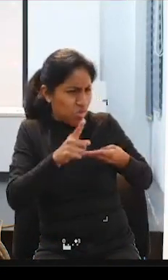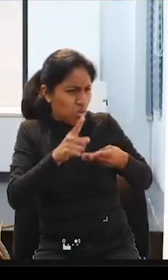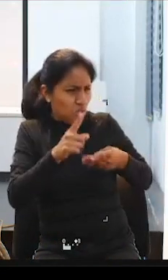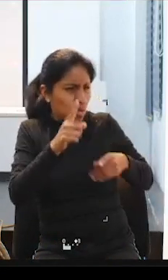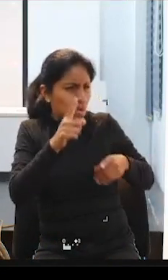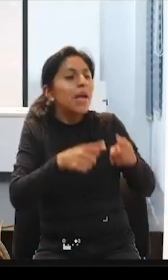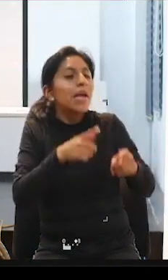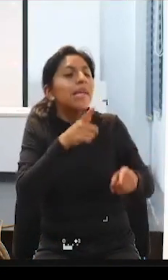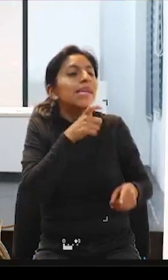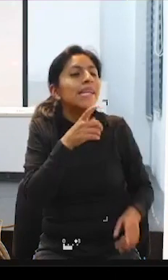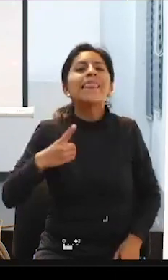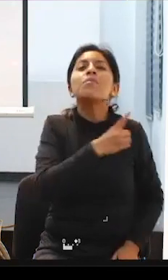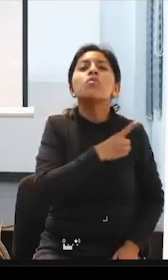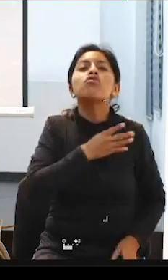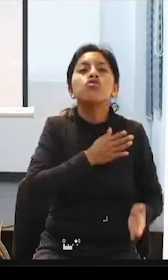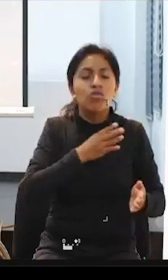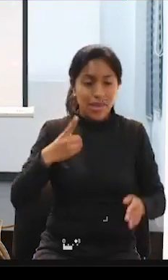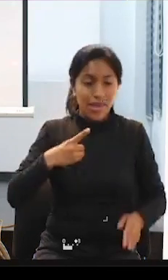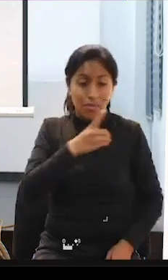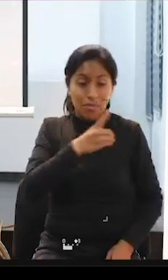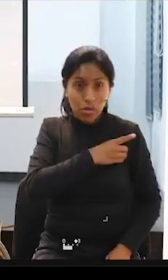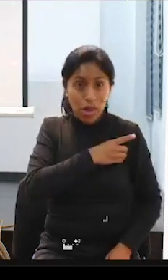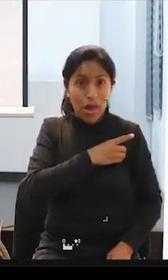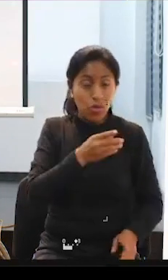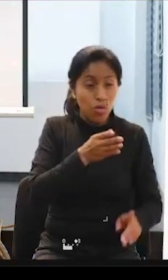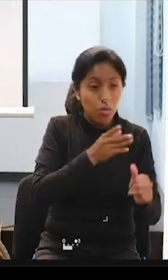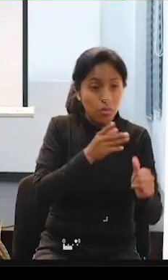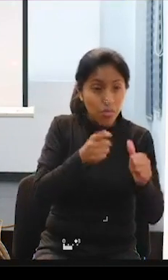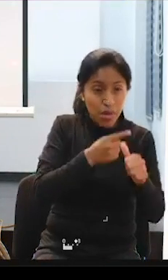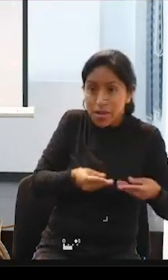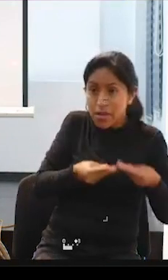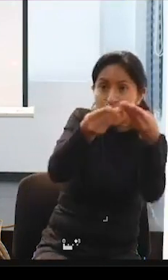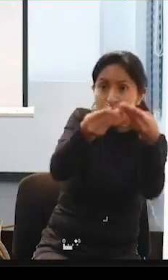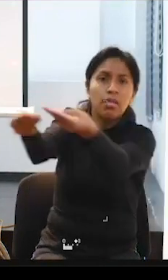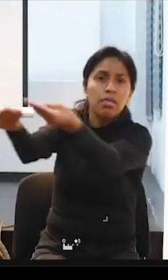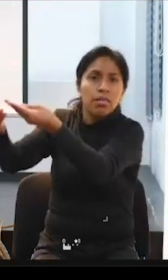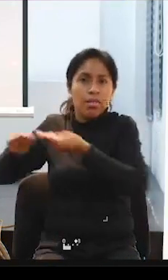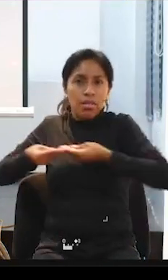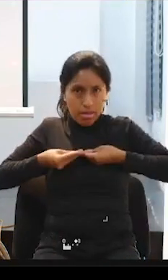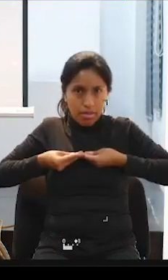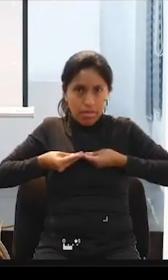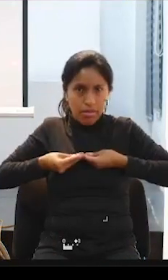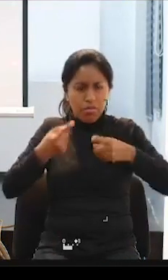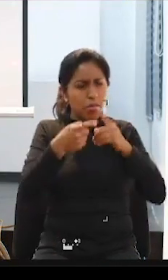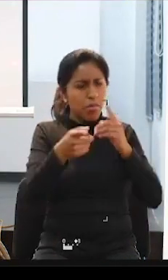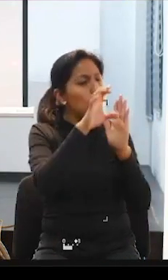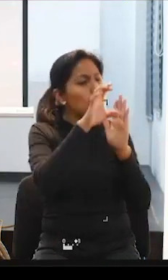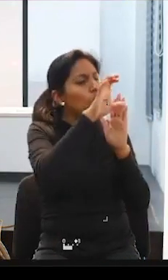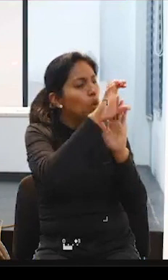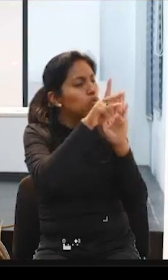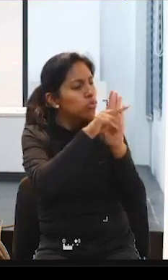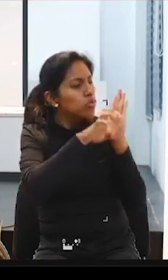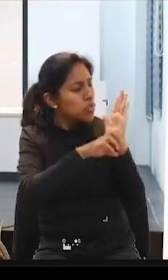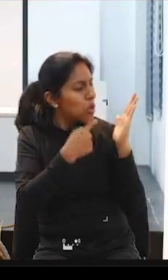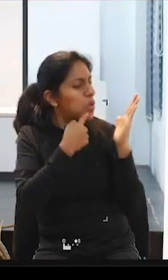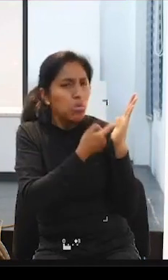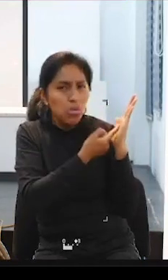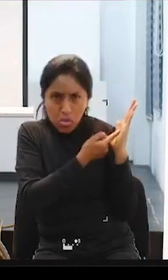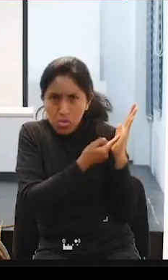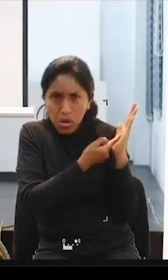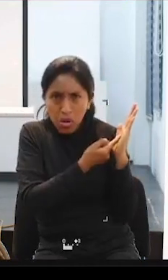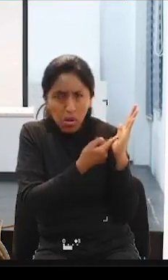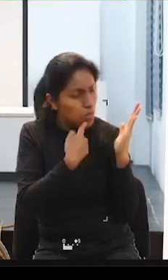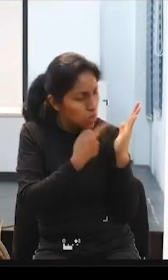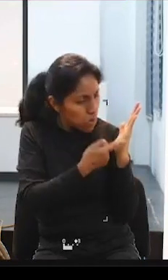diputado, ¿no? Un diputado asambleísta. Sin embargo, la Constitución dice que podíamos presentar también como